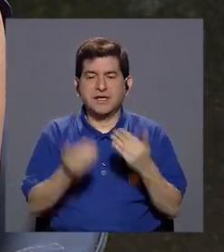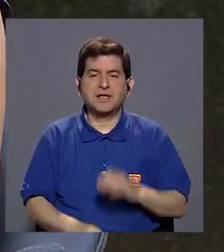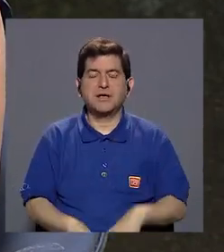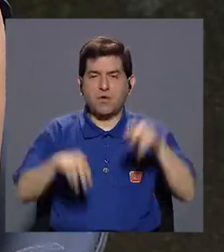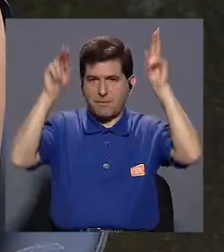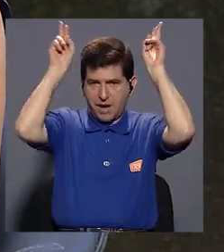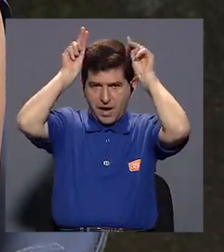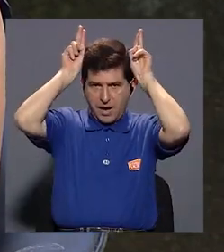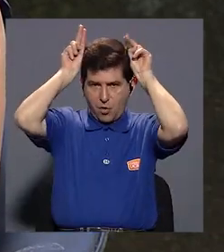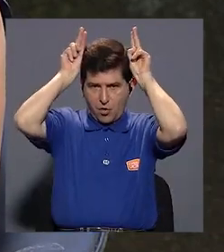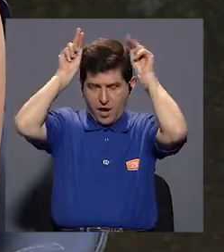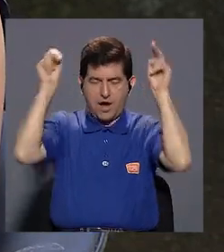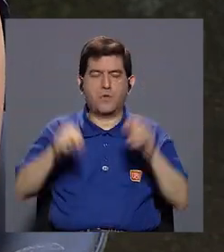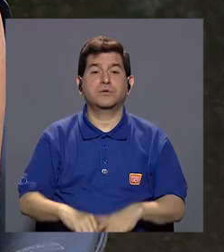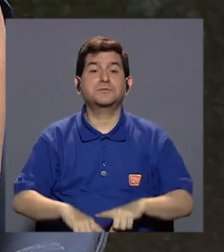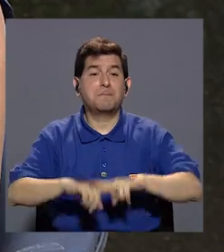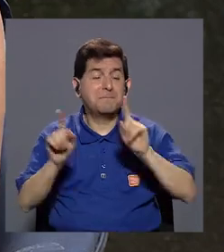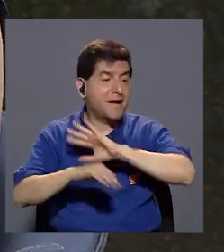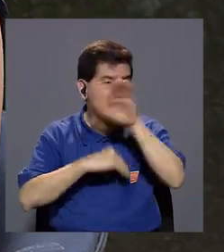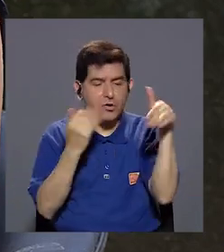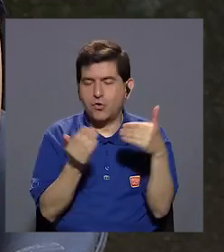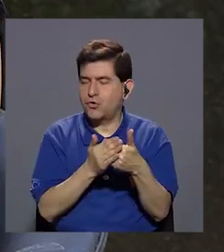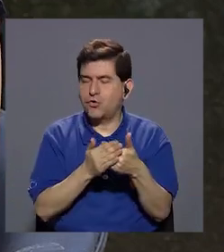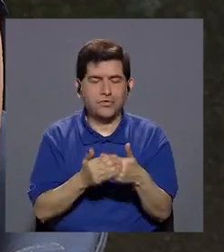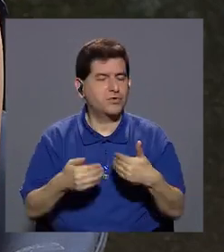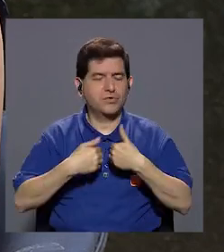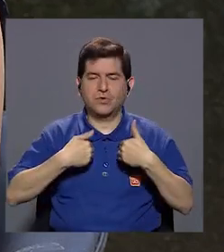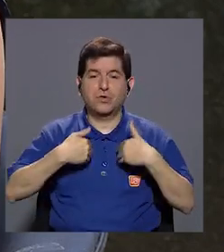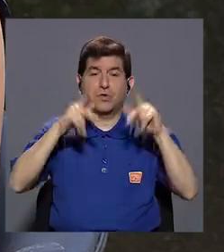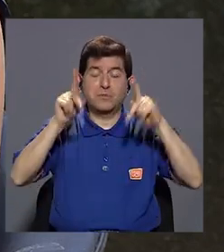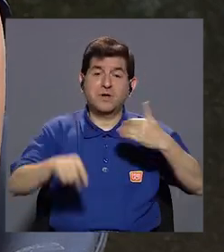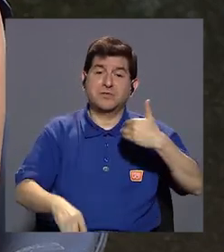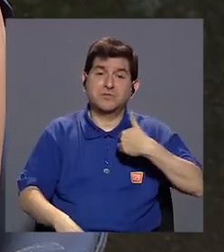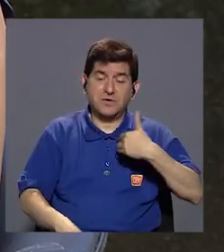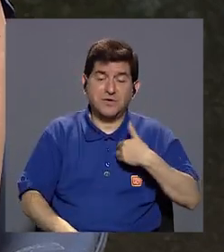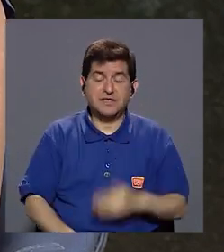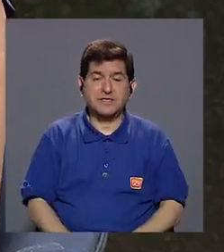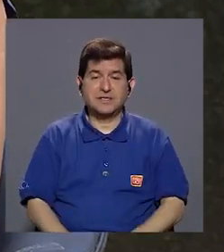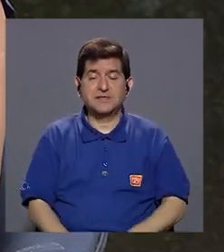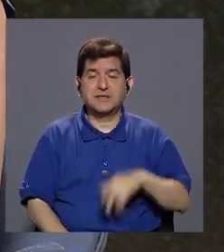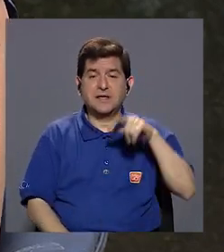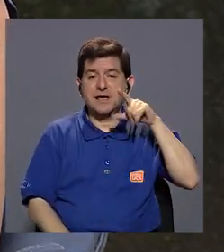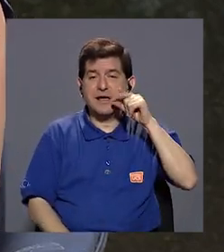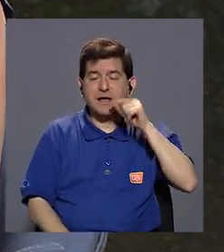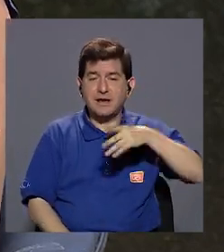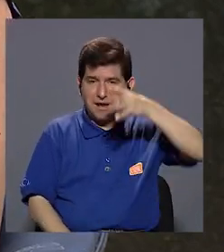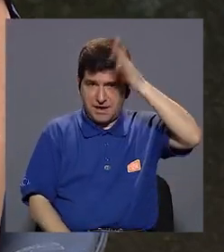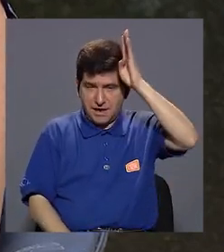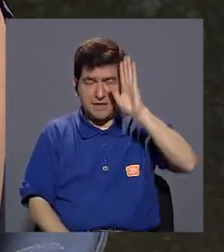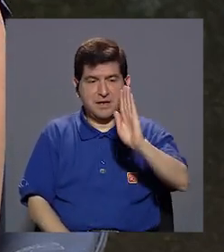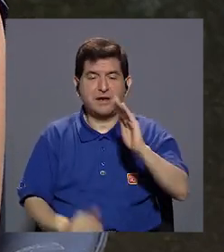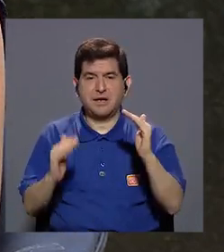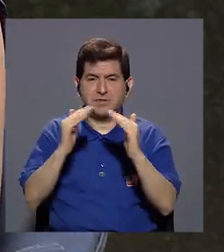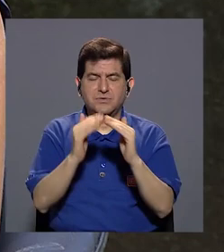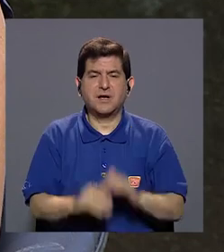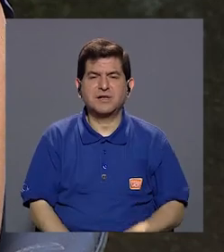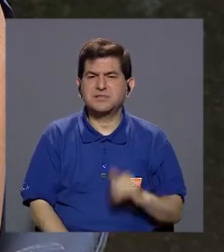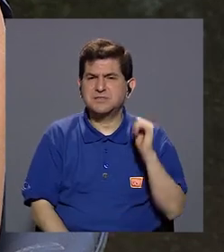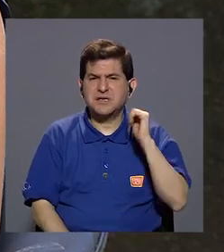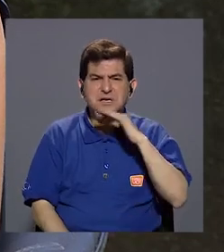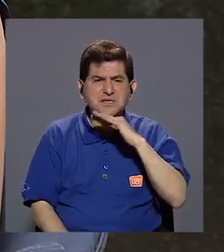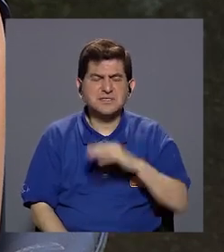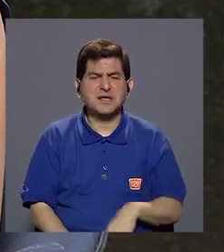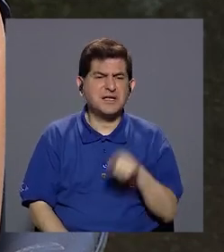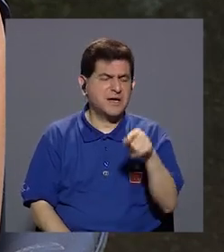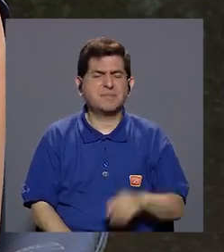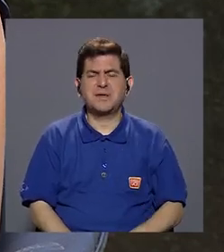conejos, pero no a todas las especies. Por ejemplo, la gente que tiene gallinas, por ejemplo, en sus casas rara vez